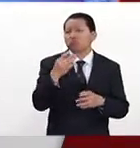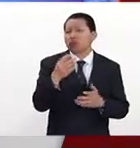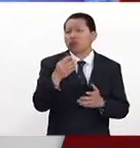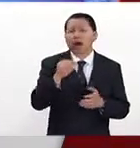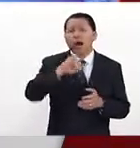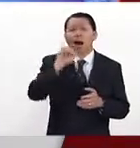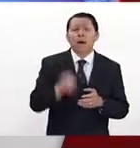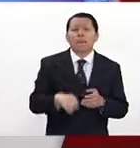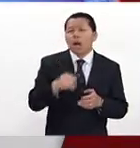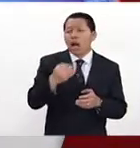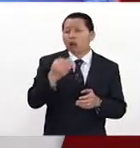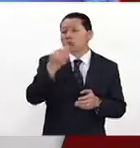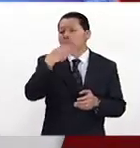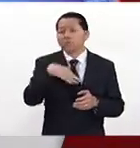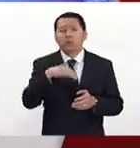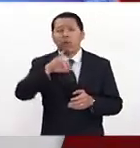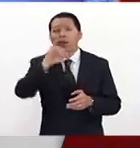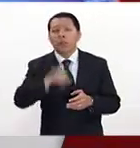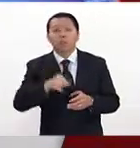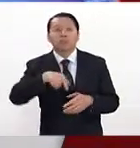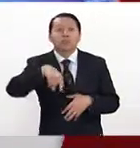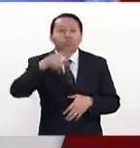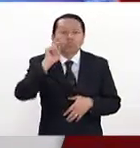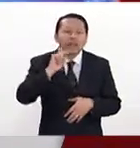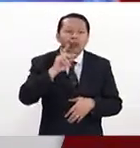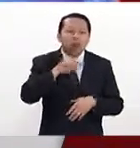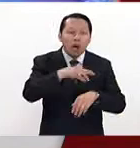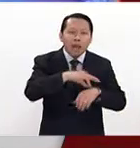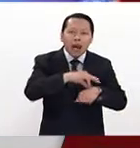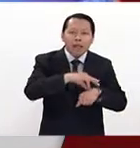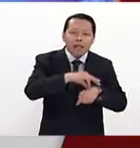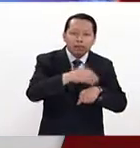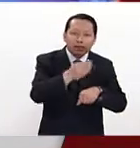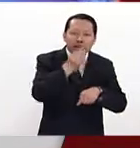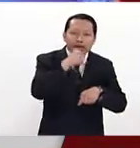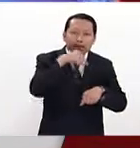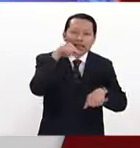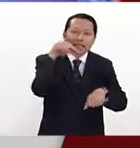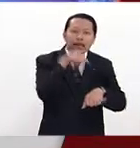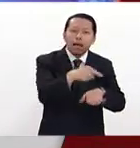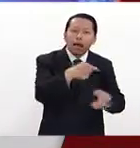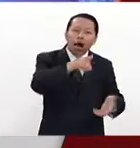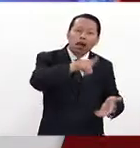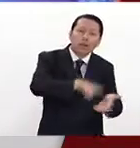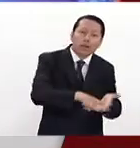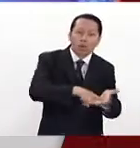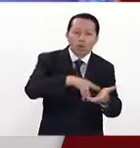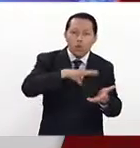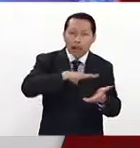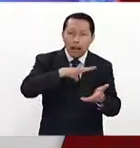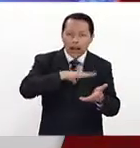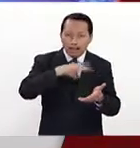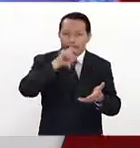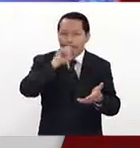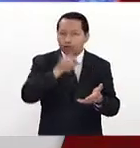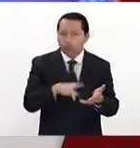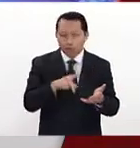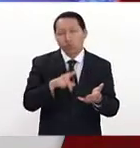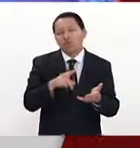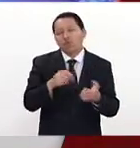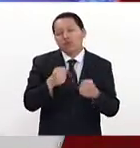pero ingeriste un alimento de un animal que había estado expuesto a